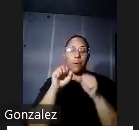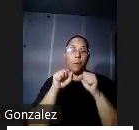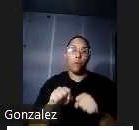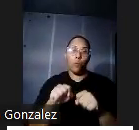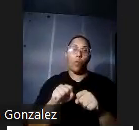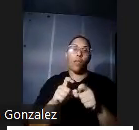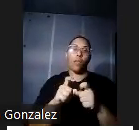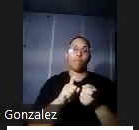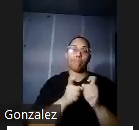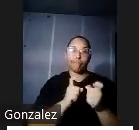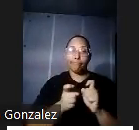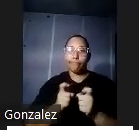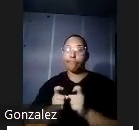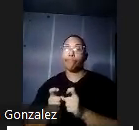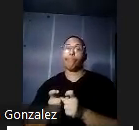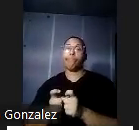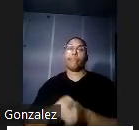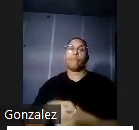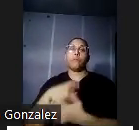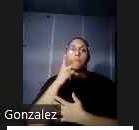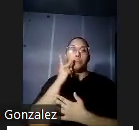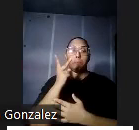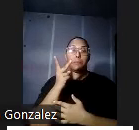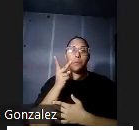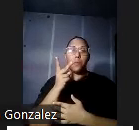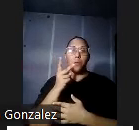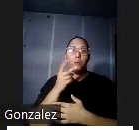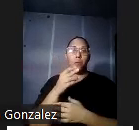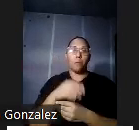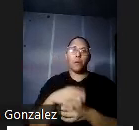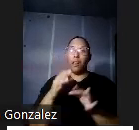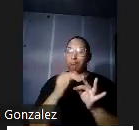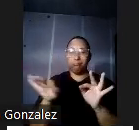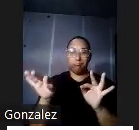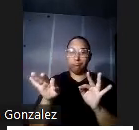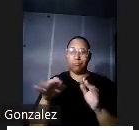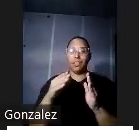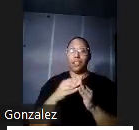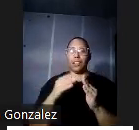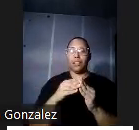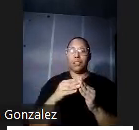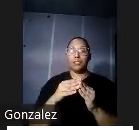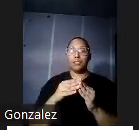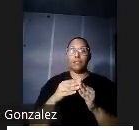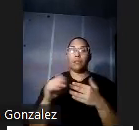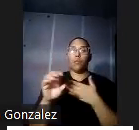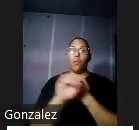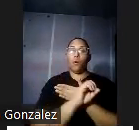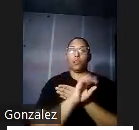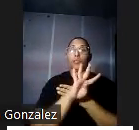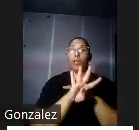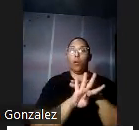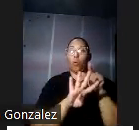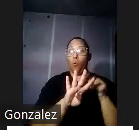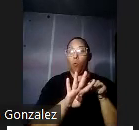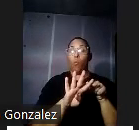mirando el plano para hacer una descripción breve podemos decir que la casa consta de un ala oeste de cuatro unidades o